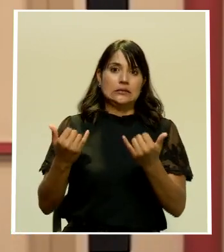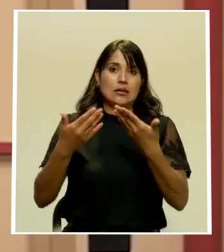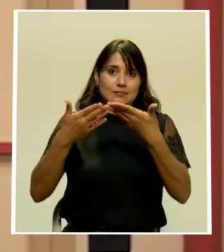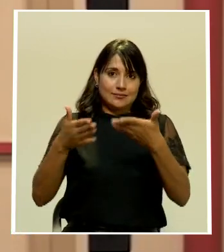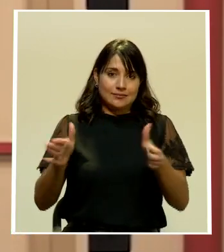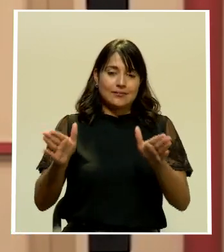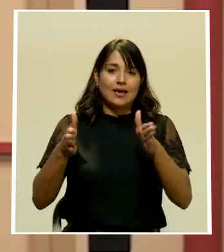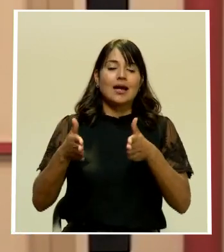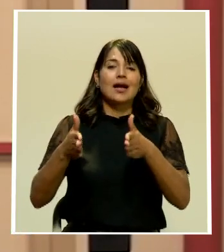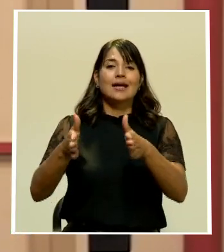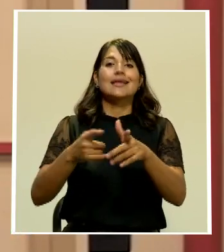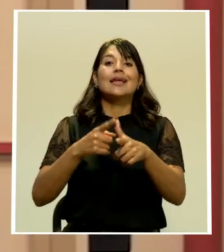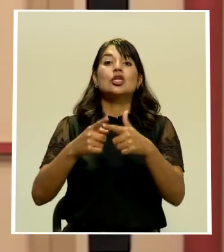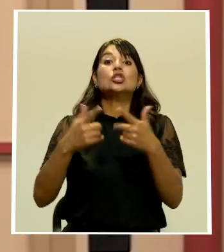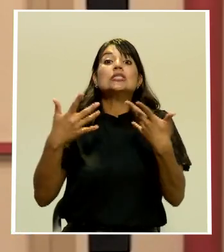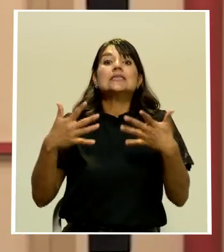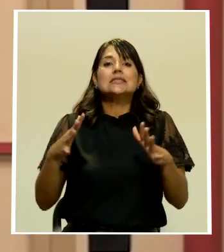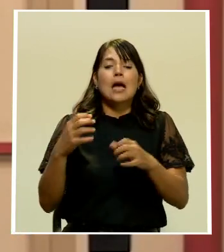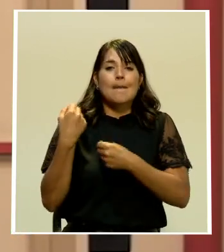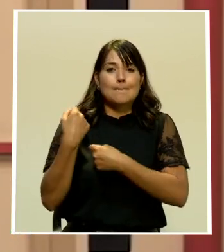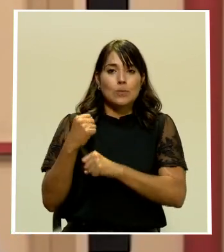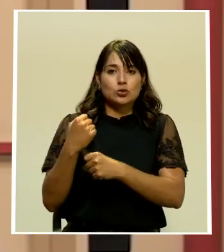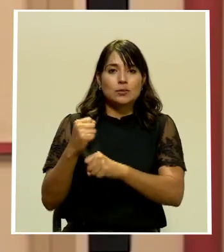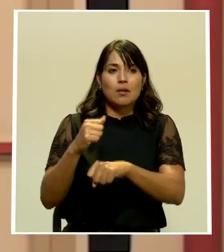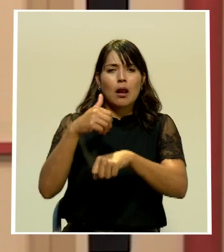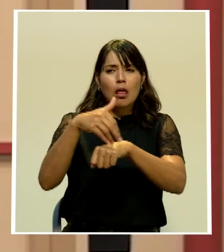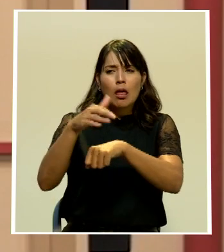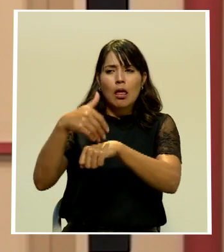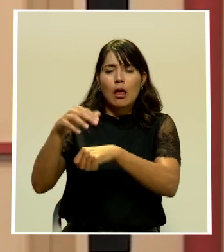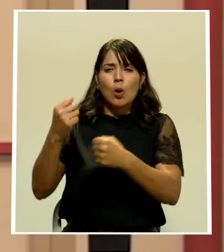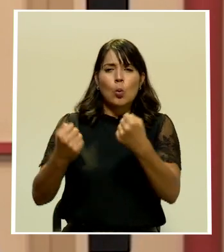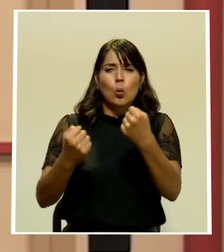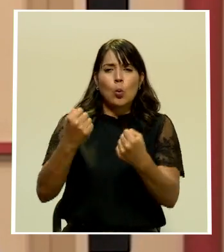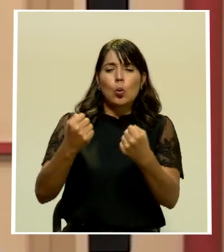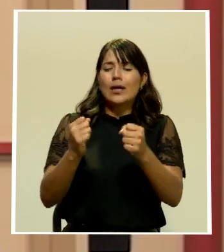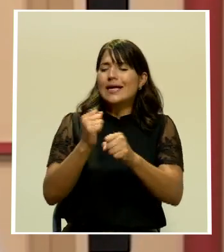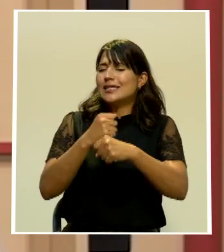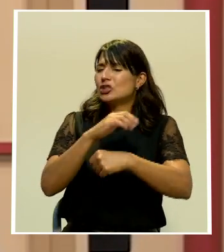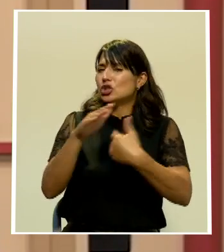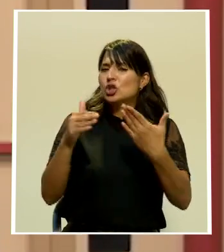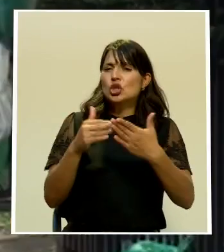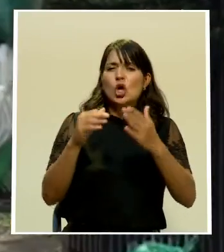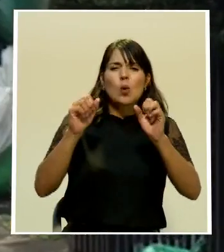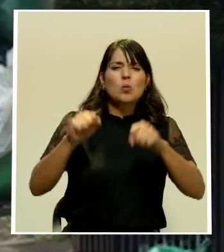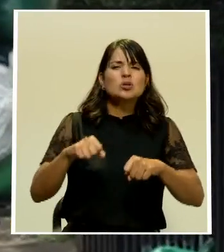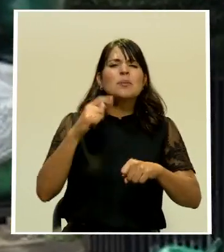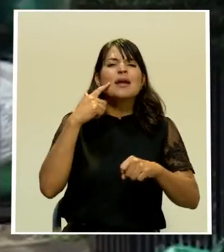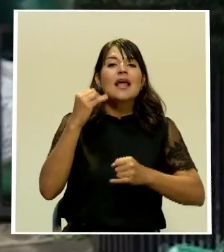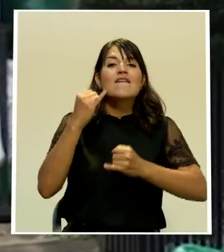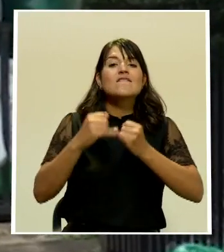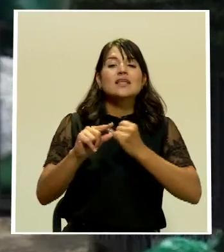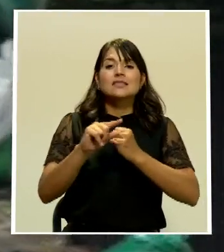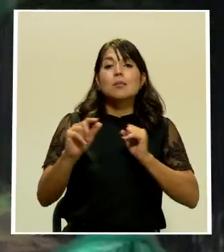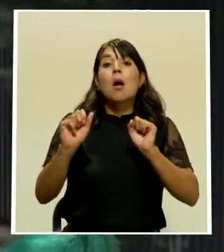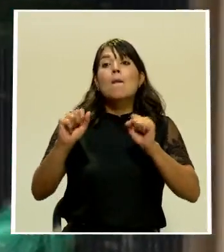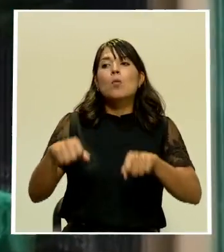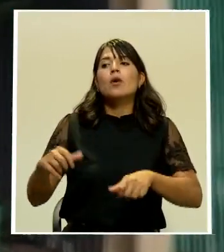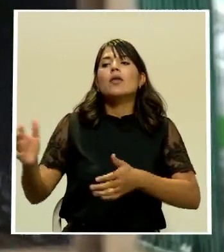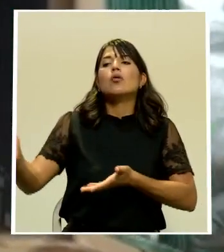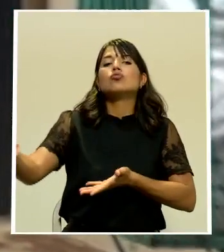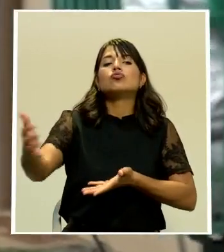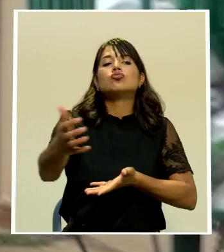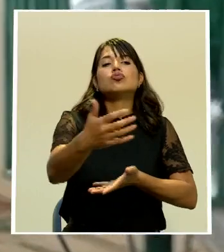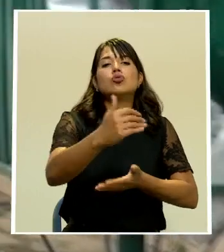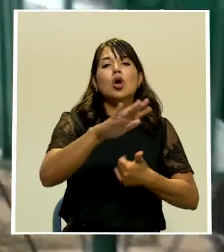bloqueos, pues la municipalidad hizo todo lo posible para que durante el fin de semana se pudiera nuevamente reacomodar